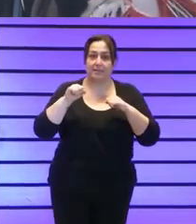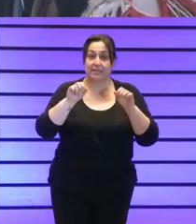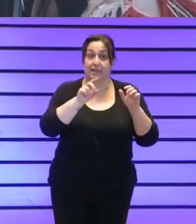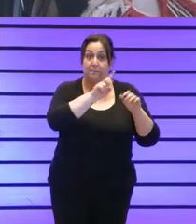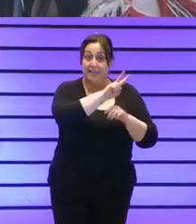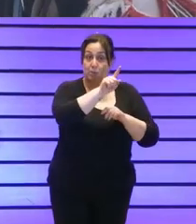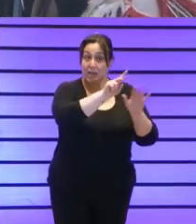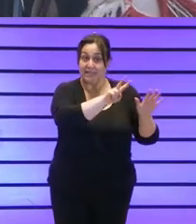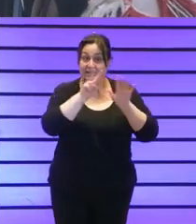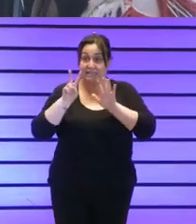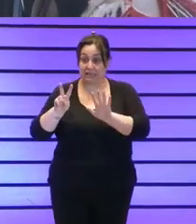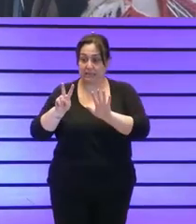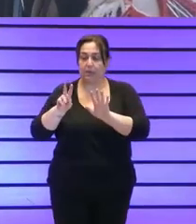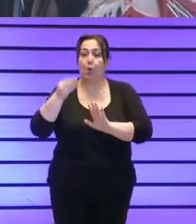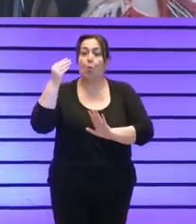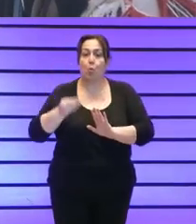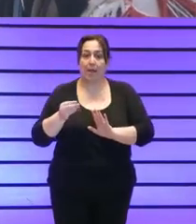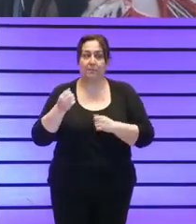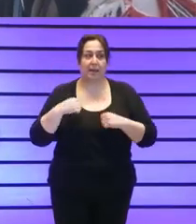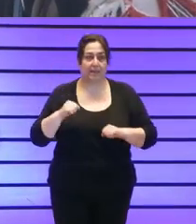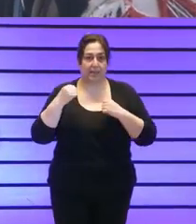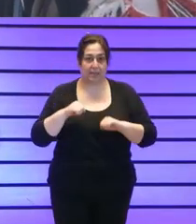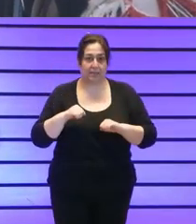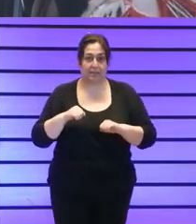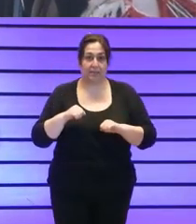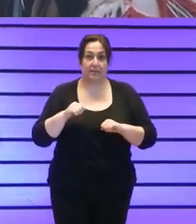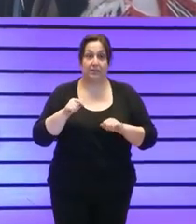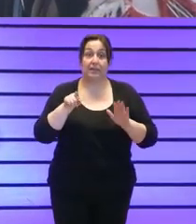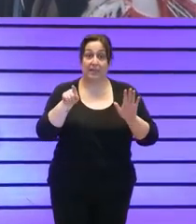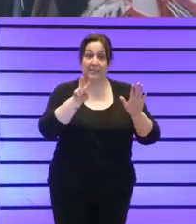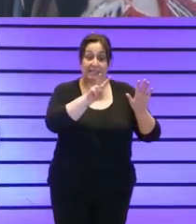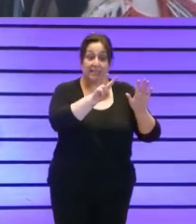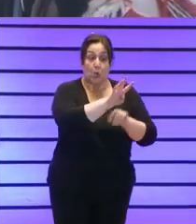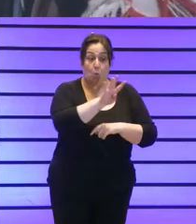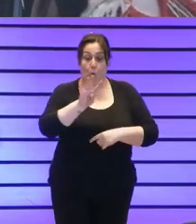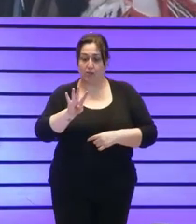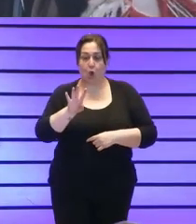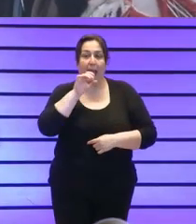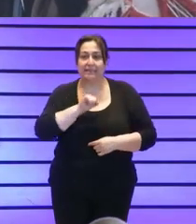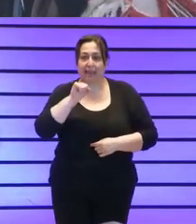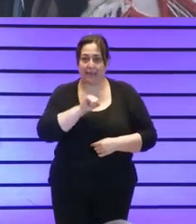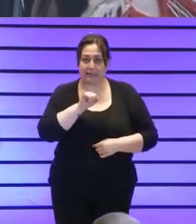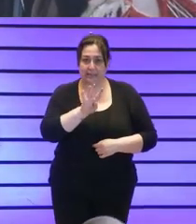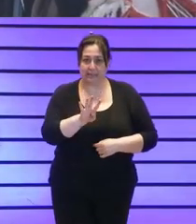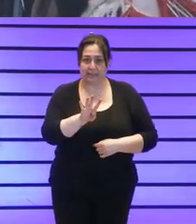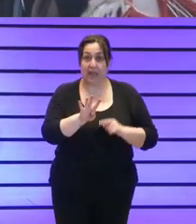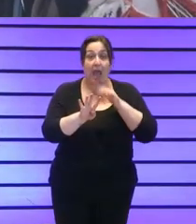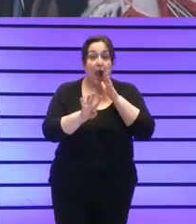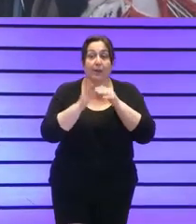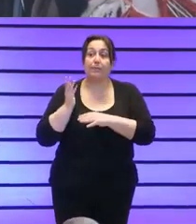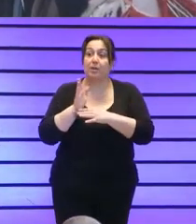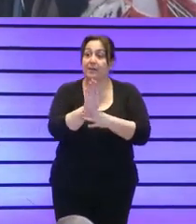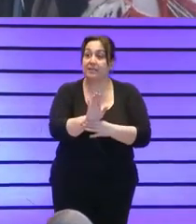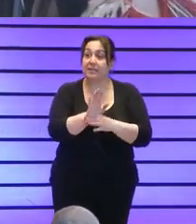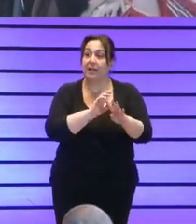se han considerado como buenas prácticas. Y cuatro de ellas como excelentes. Ahora vamos a presentar